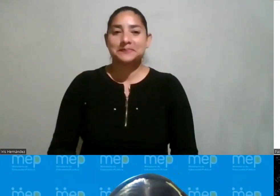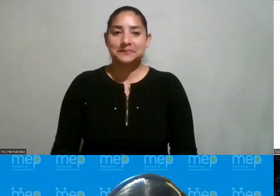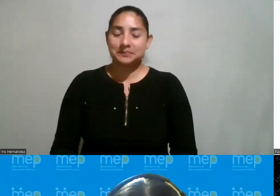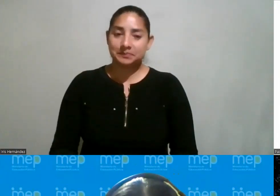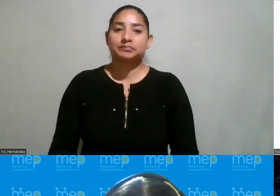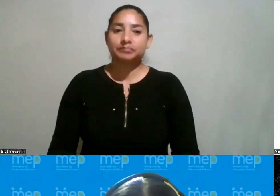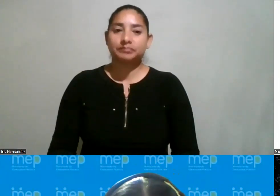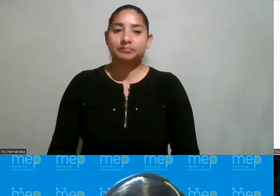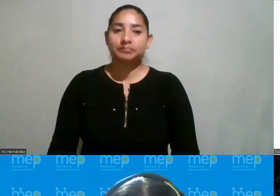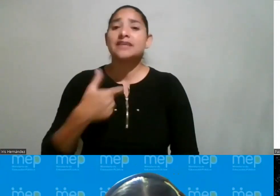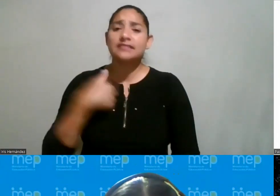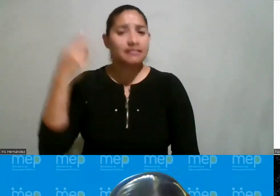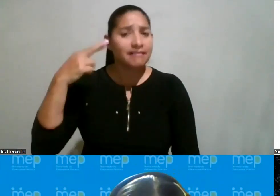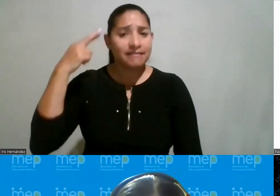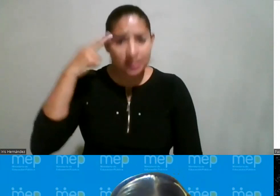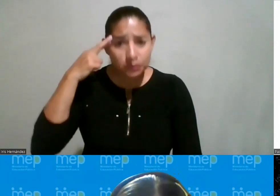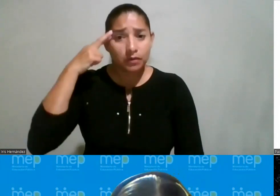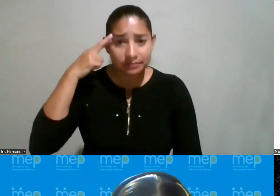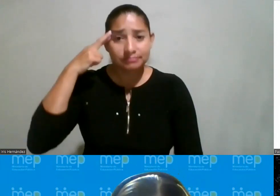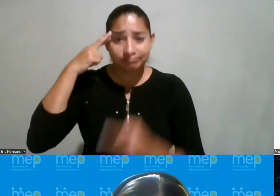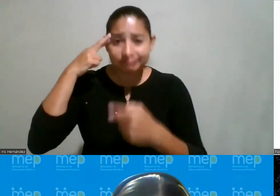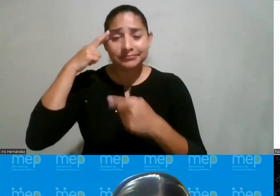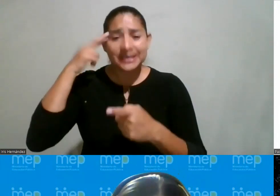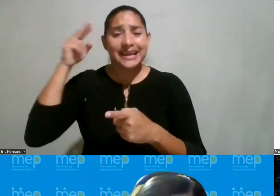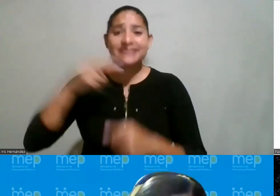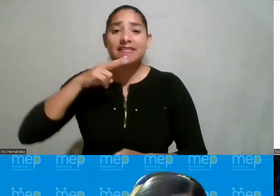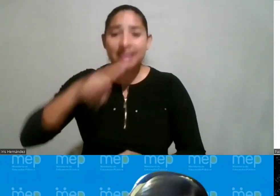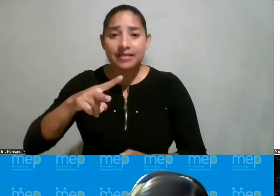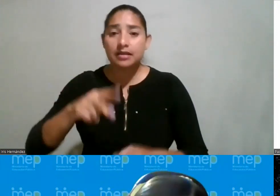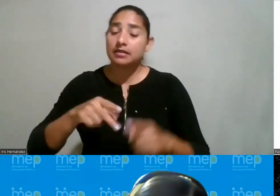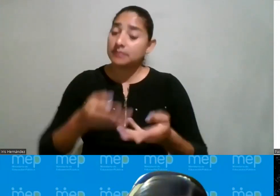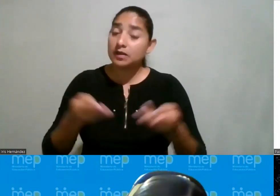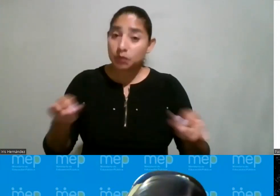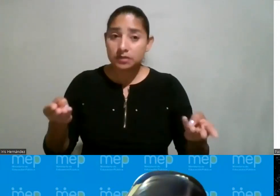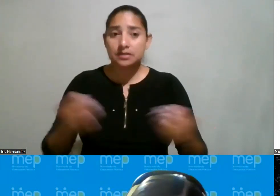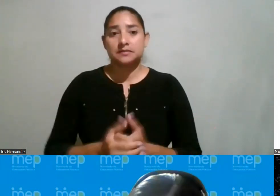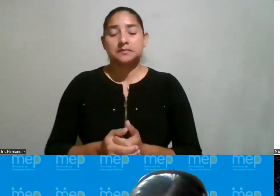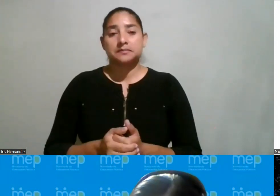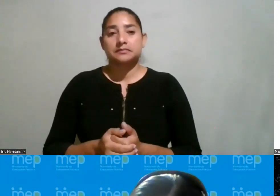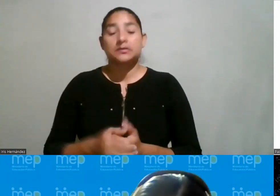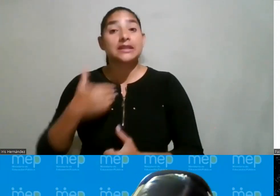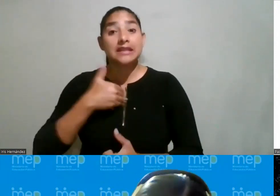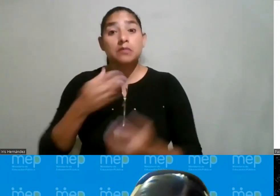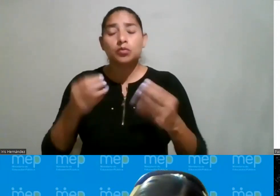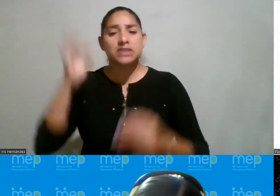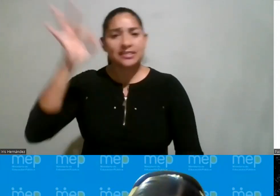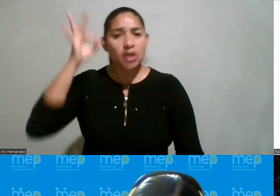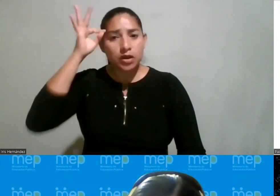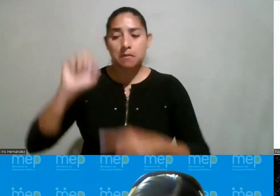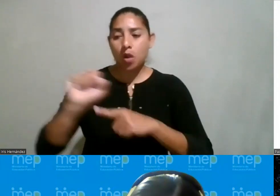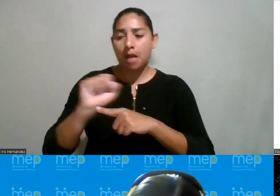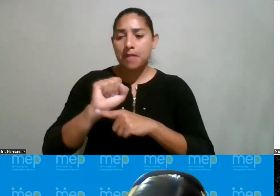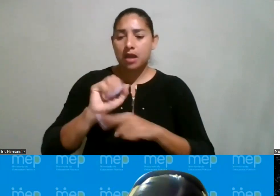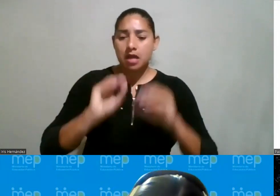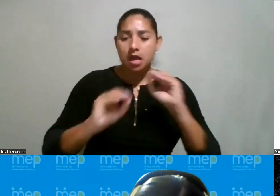tiene usted toda la razón esa es la realidad de las cosas tenemos mucha teoría pero la práctica